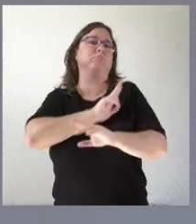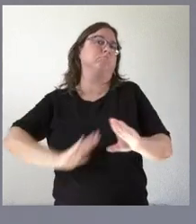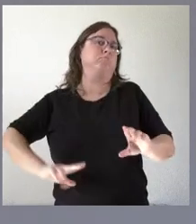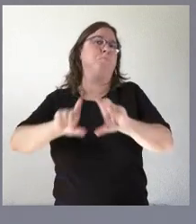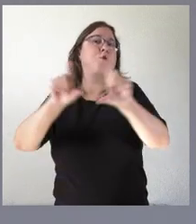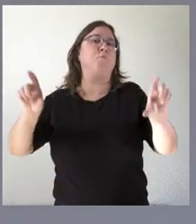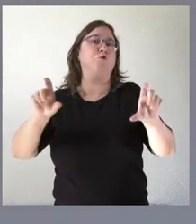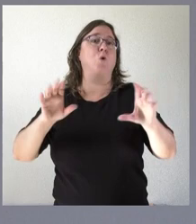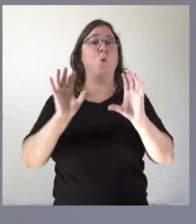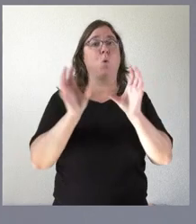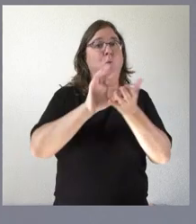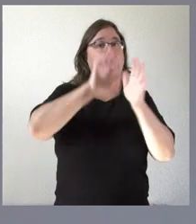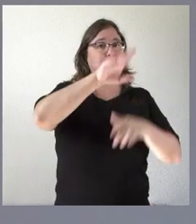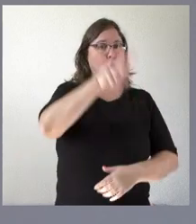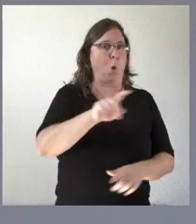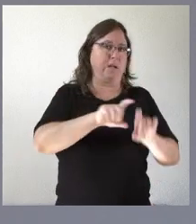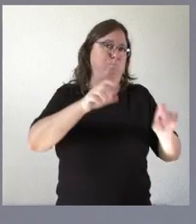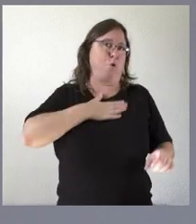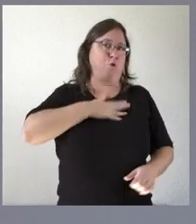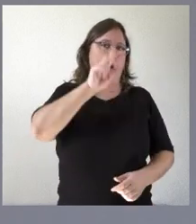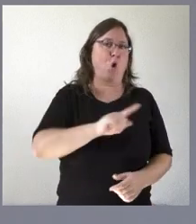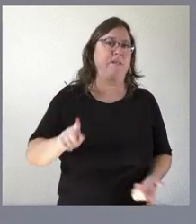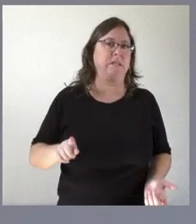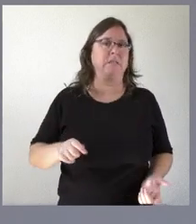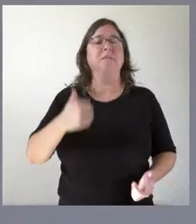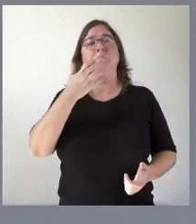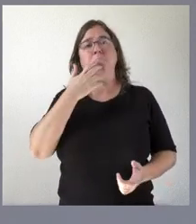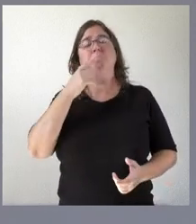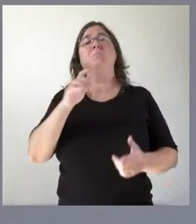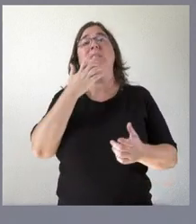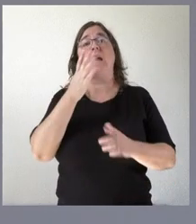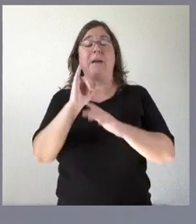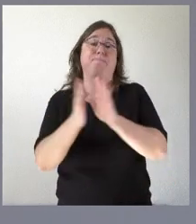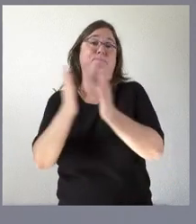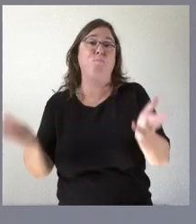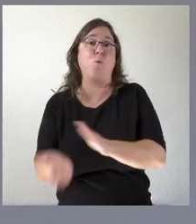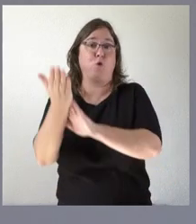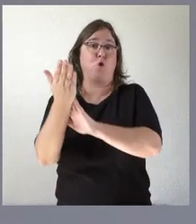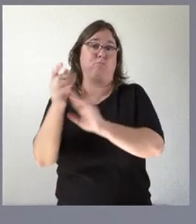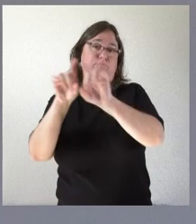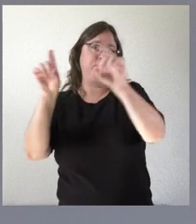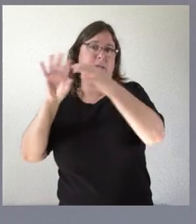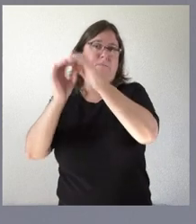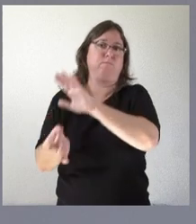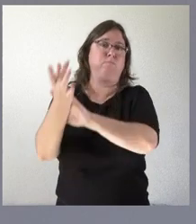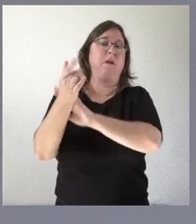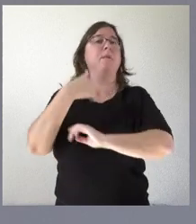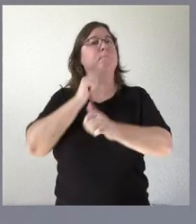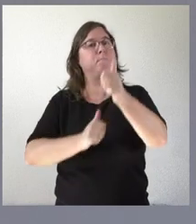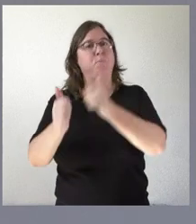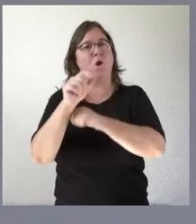Castellón no es promotora eso no quita en modo alguno para que primero si hay un promotor nos parece que tiene que imperar siempre